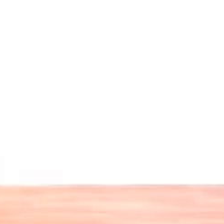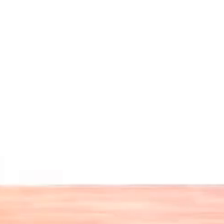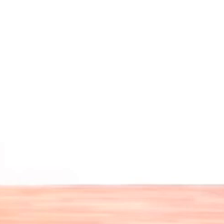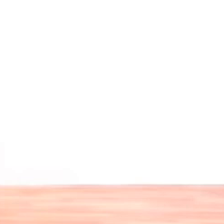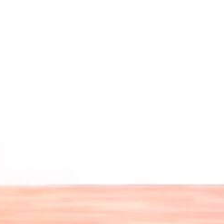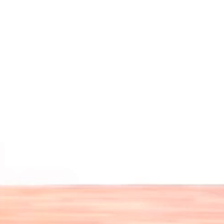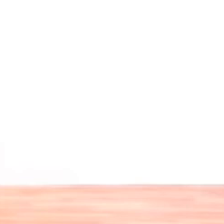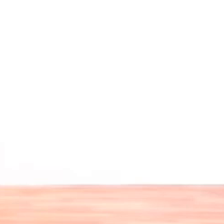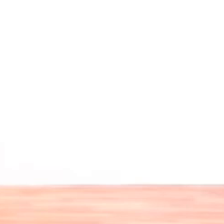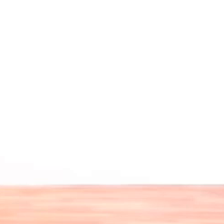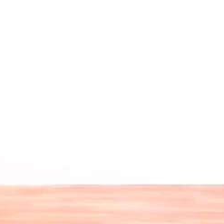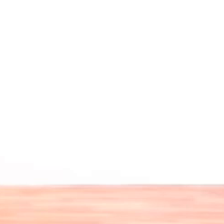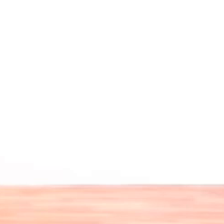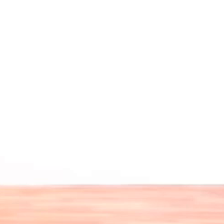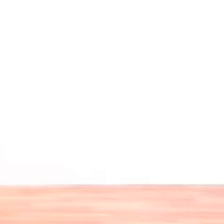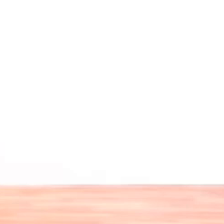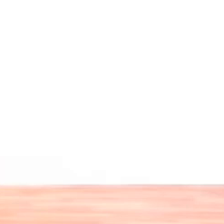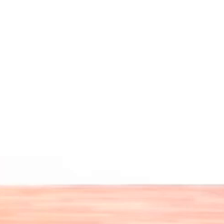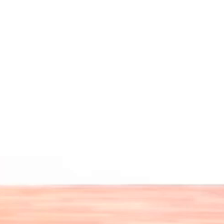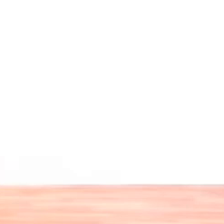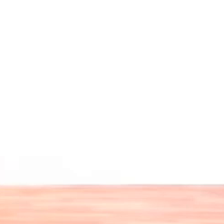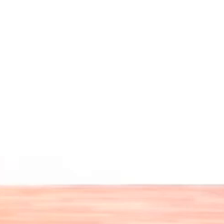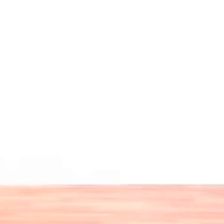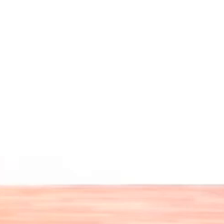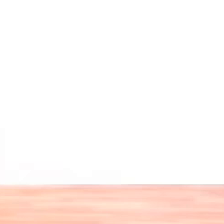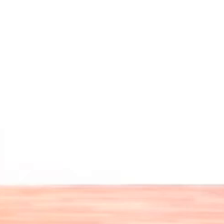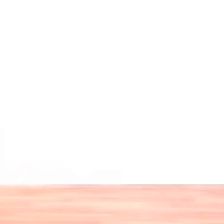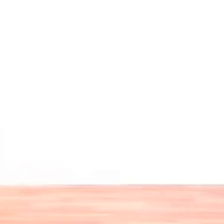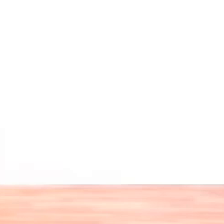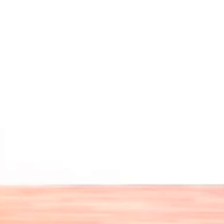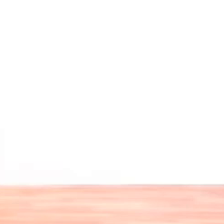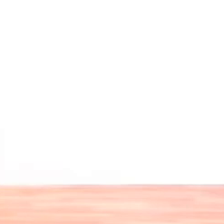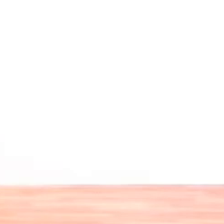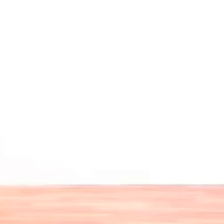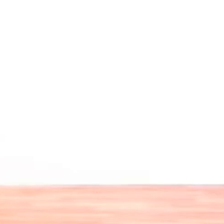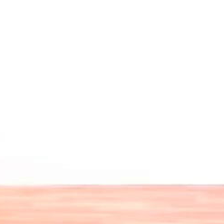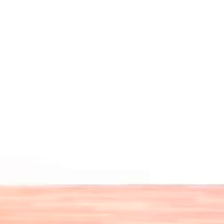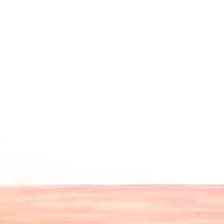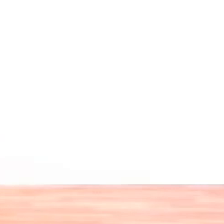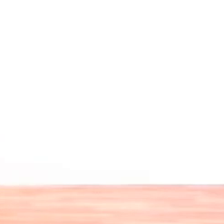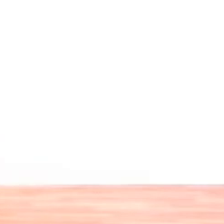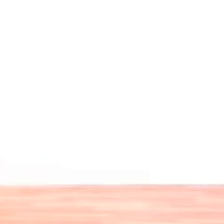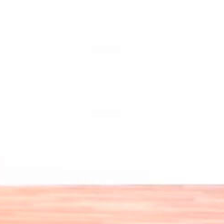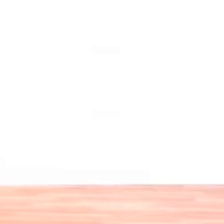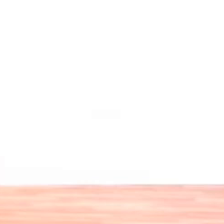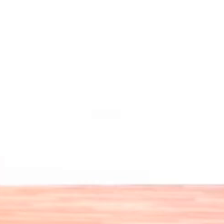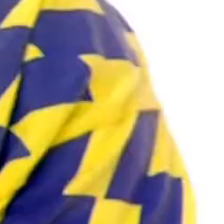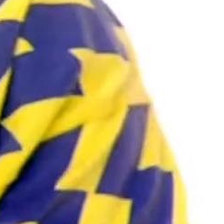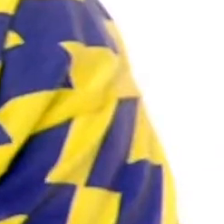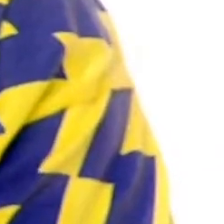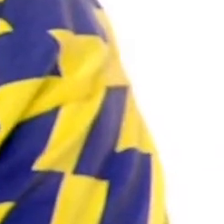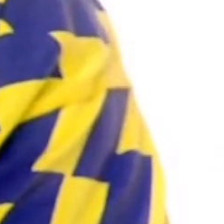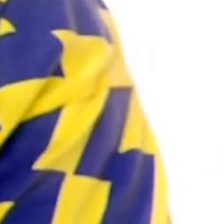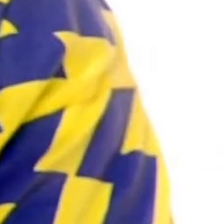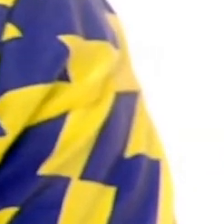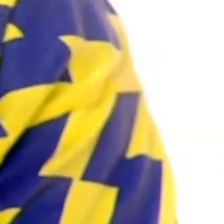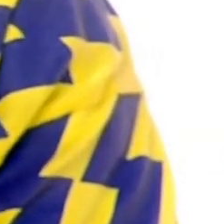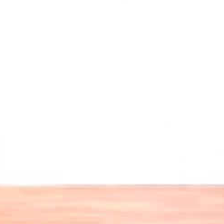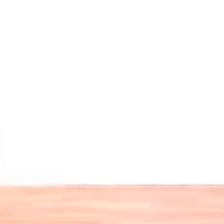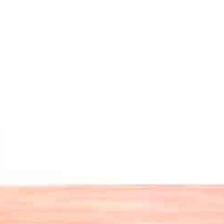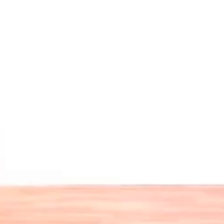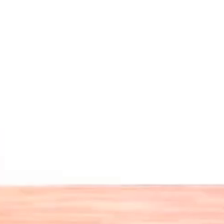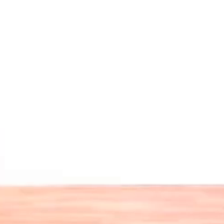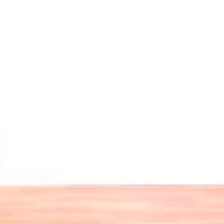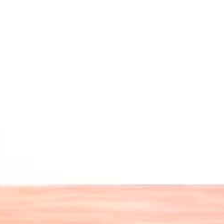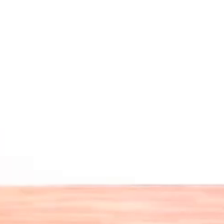¿Sí? Ahora voy a explicarles para qué están estas chapitas. La chapita de color azul va a representar una